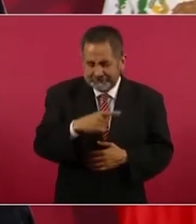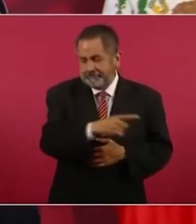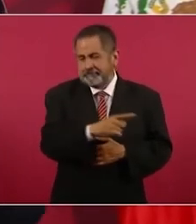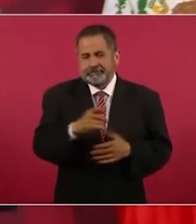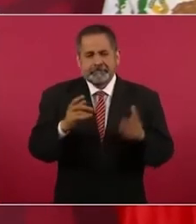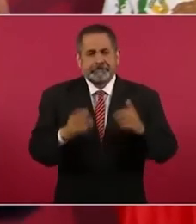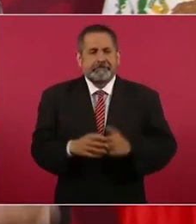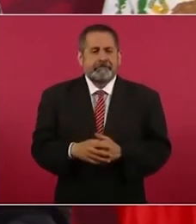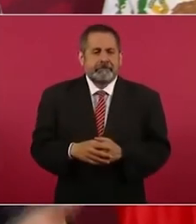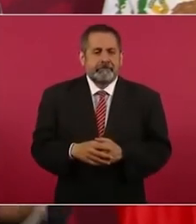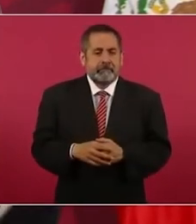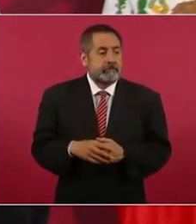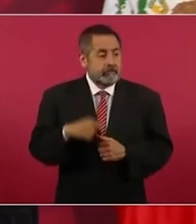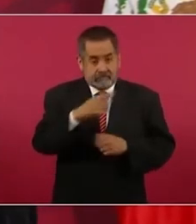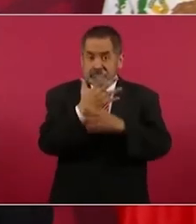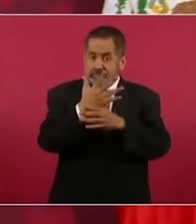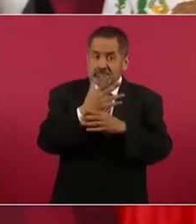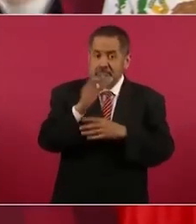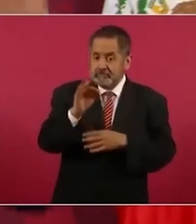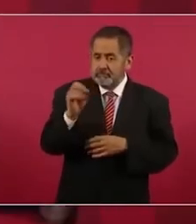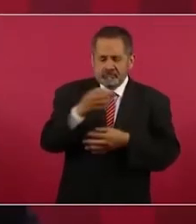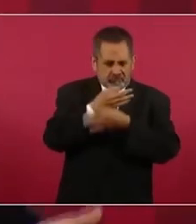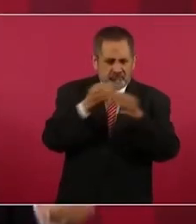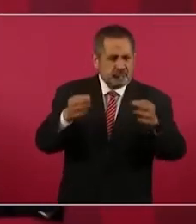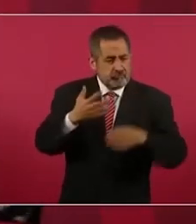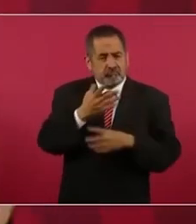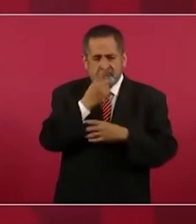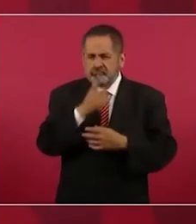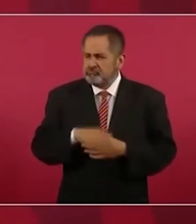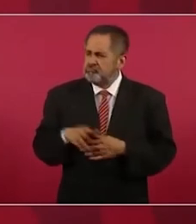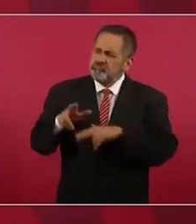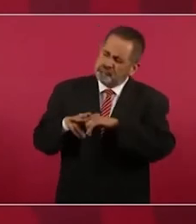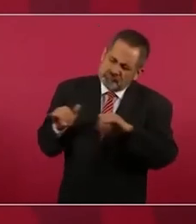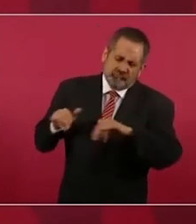bueno lo declaró que por ningún motivo